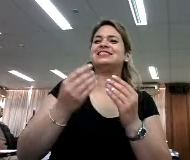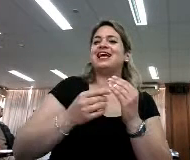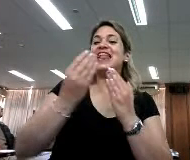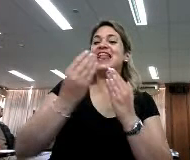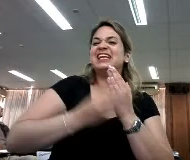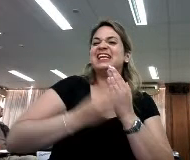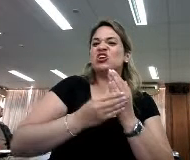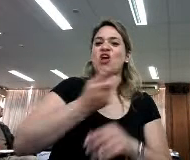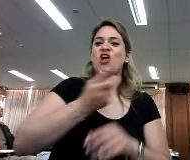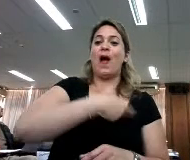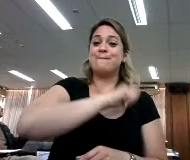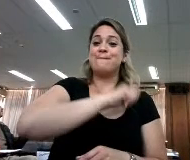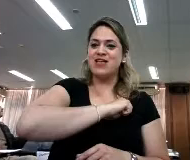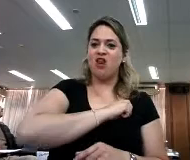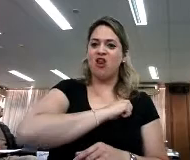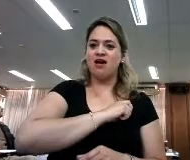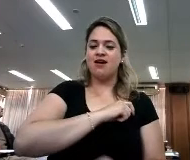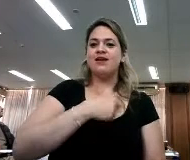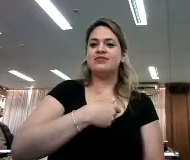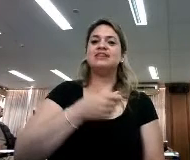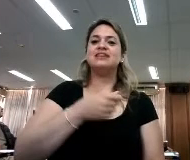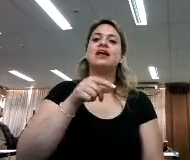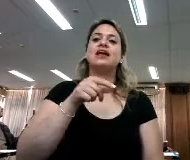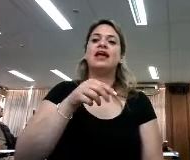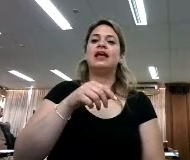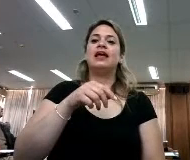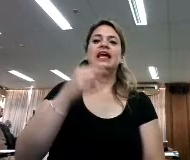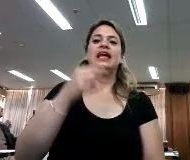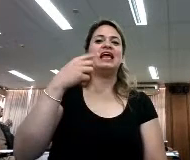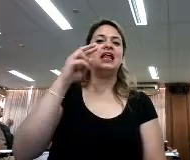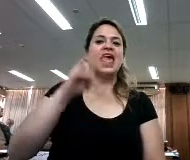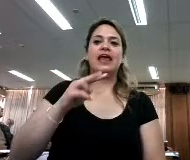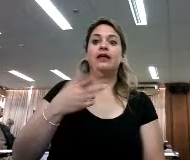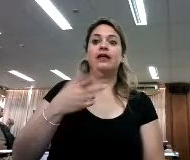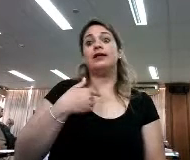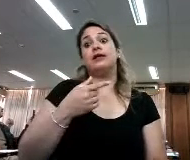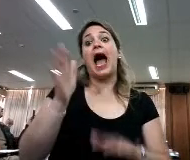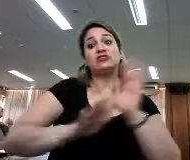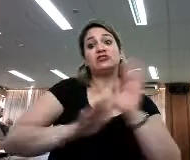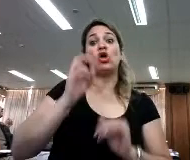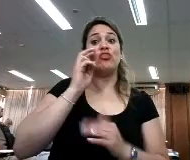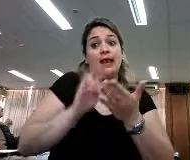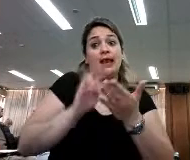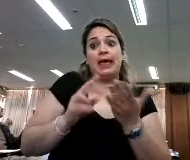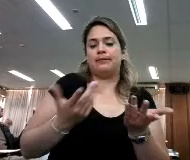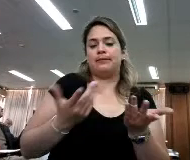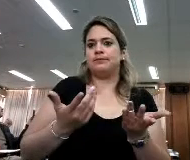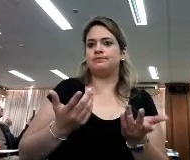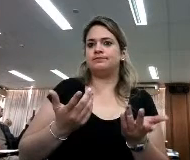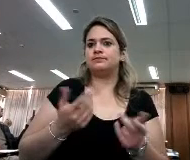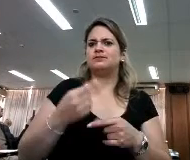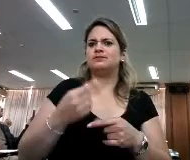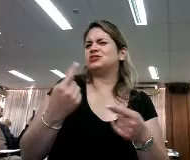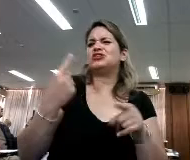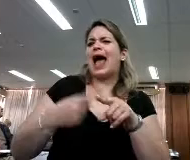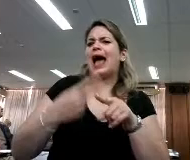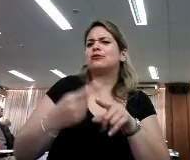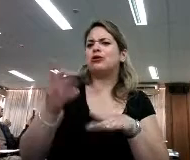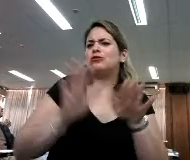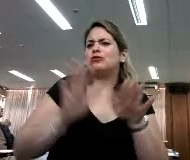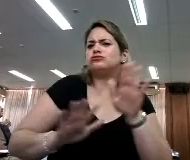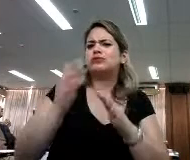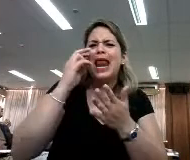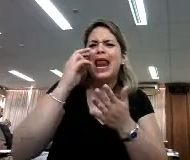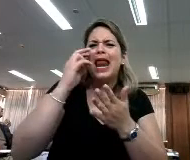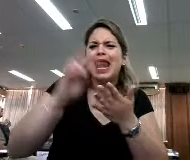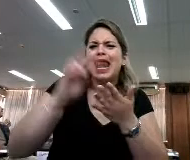no es todo lo extensa que nosotros quisiéramos, es muy escueta a veces, entonces bueno, dije a ver, ¿qué es el acto de la lectura? Digo, ¿qué es el